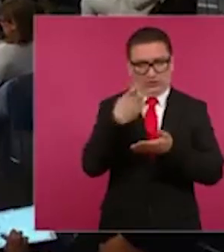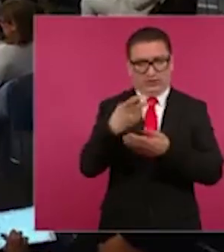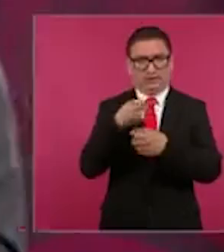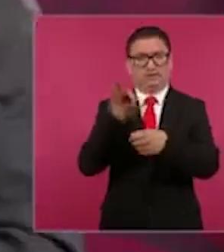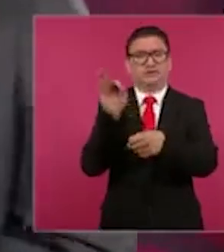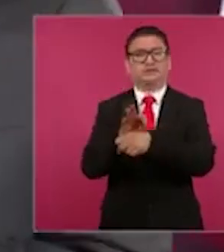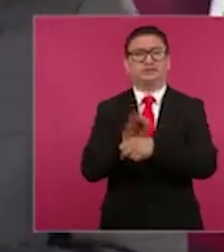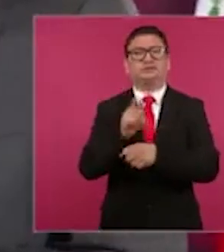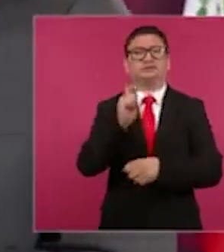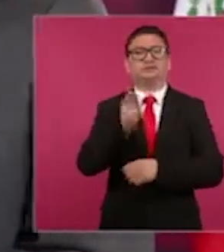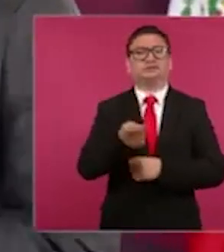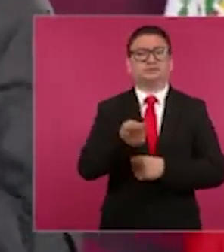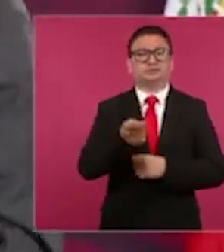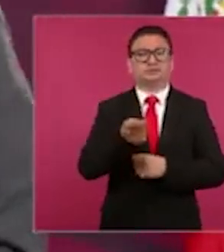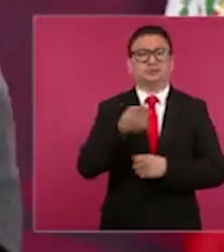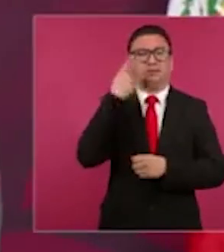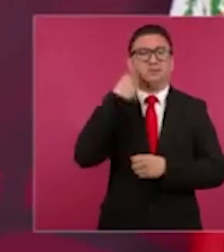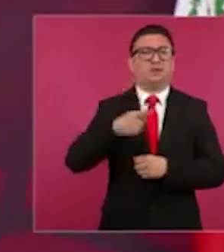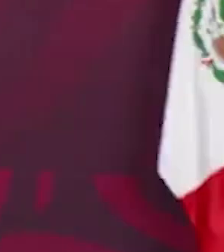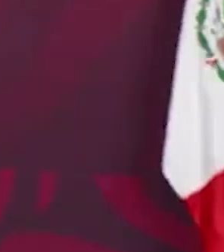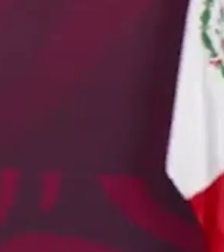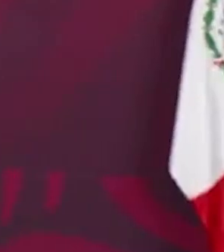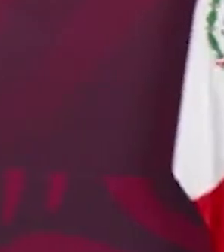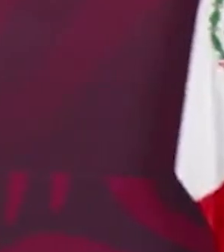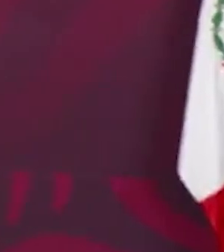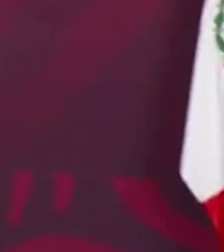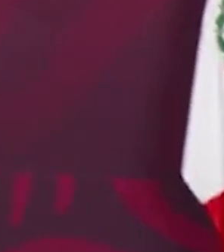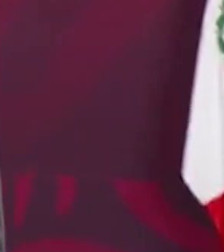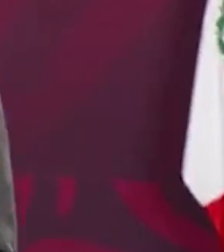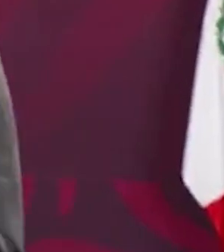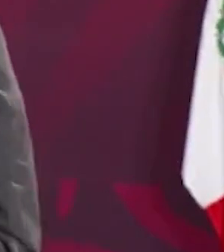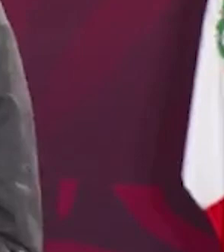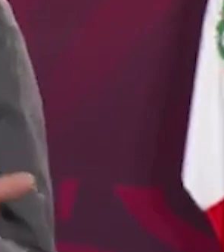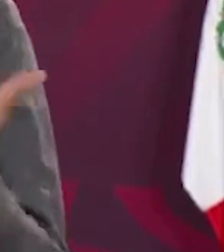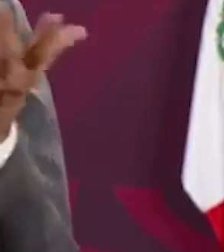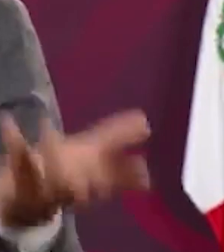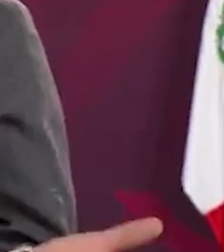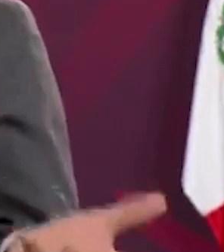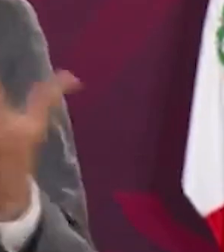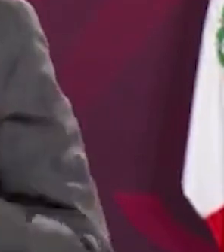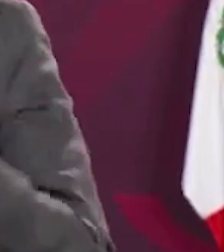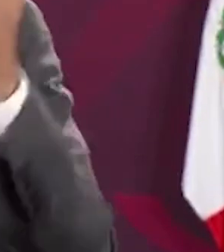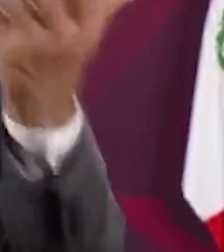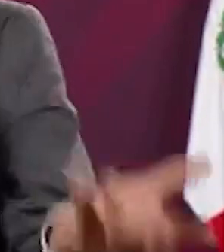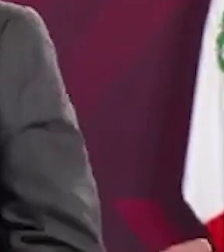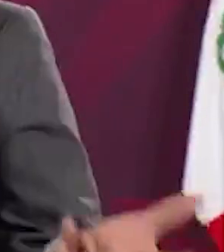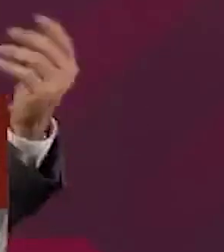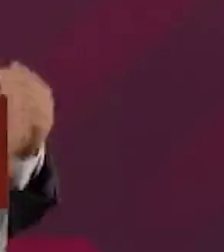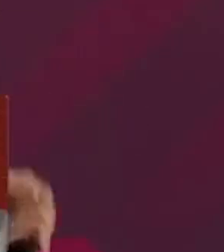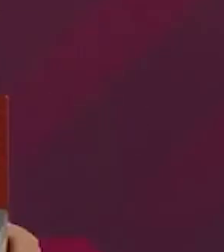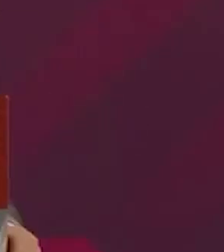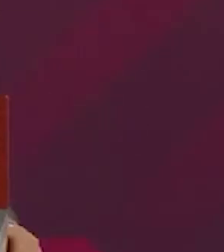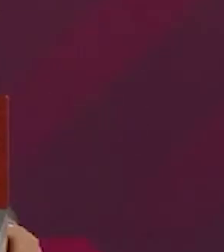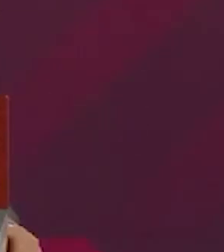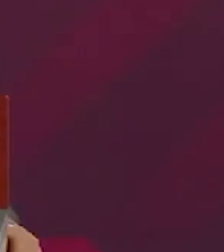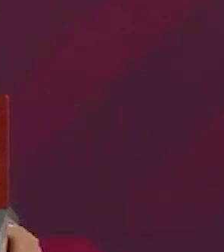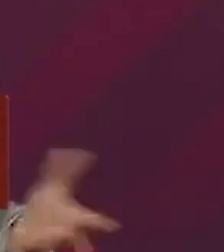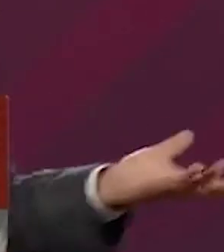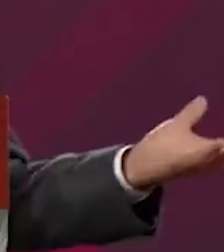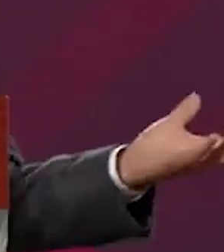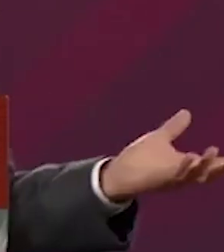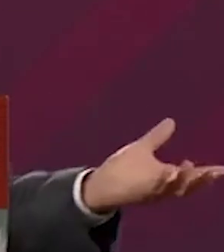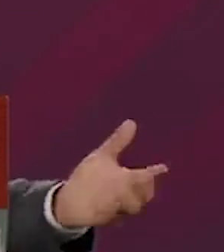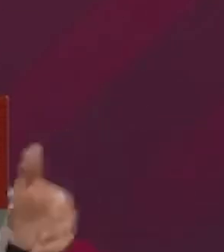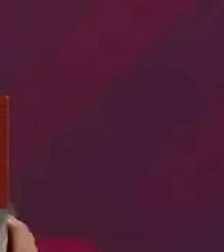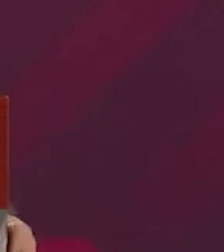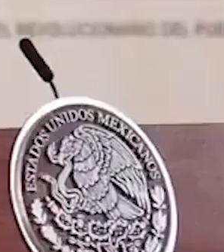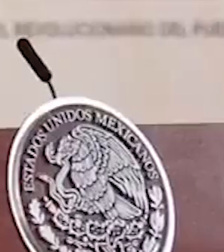de la dirigencia del movimiento de regeneración nacional pues será ya no hablar al respecto ahora será responsabilidad de